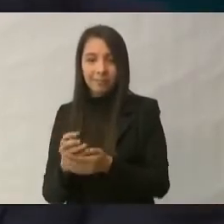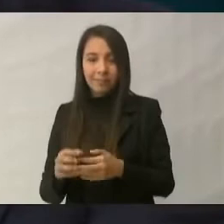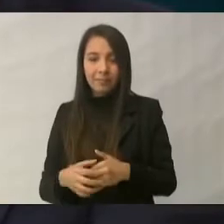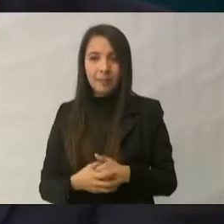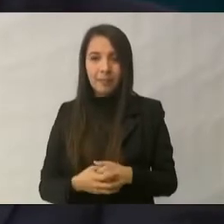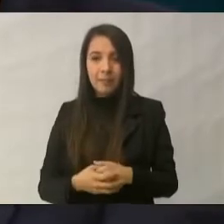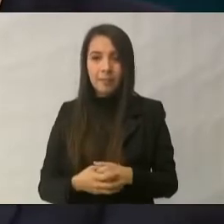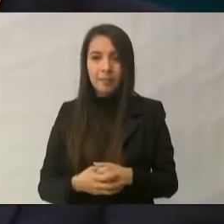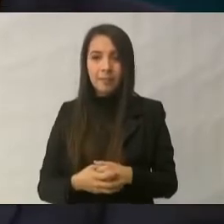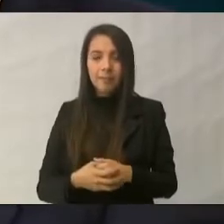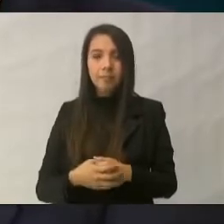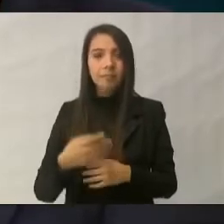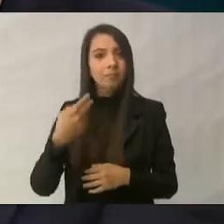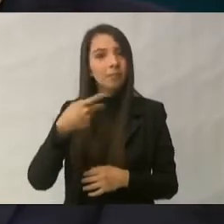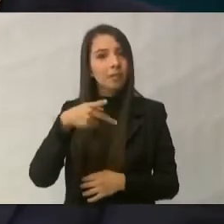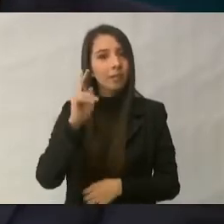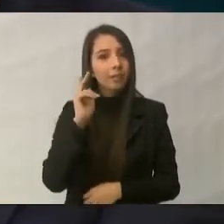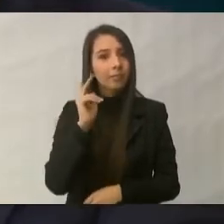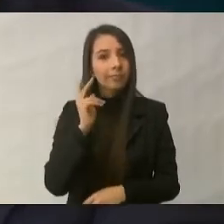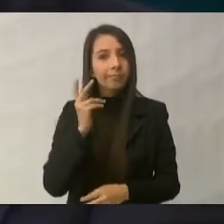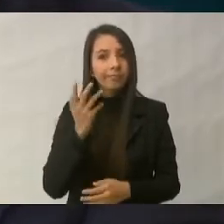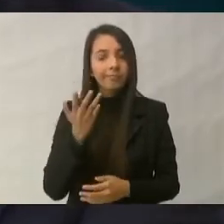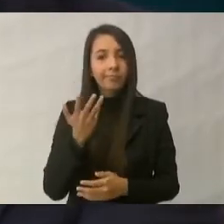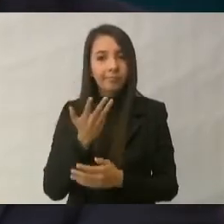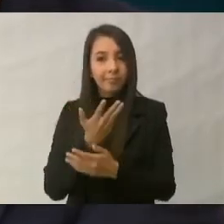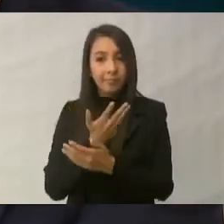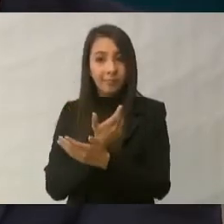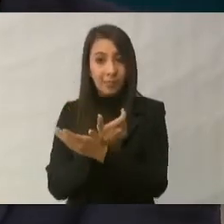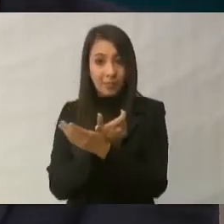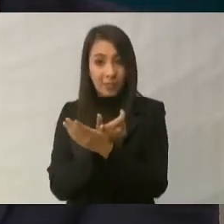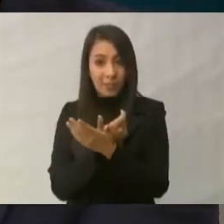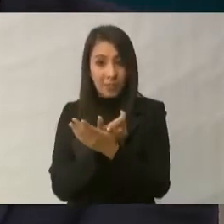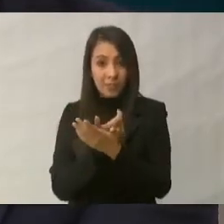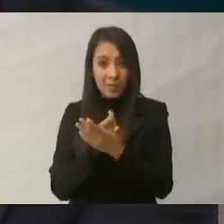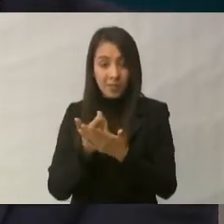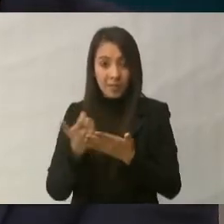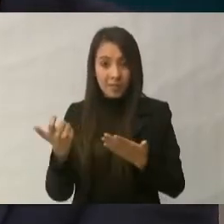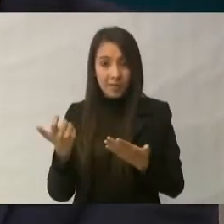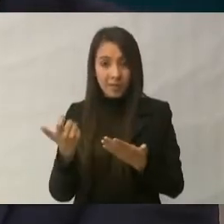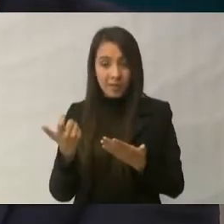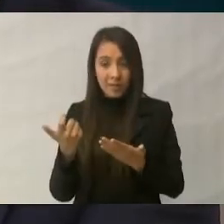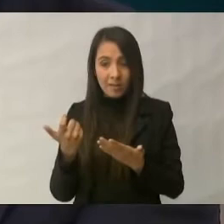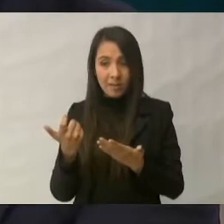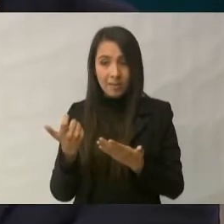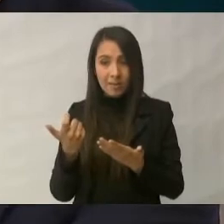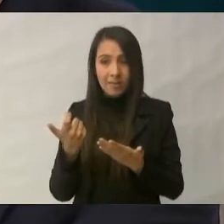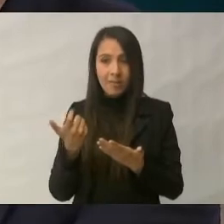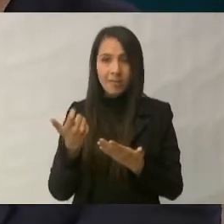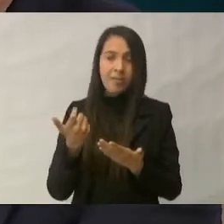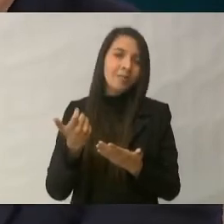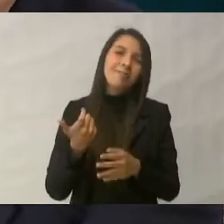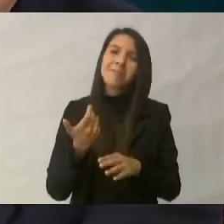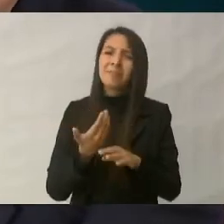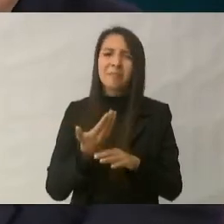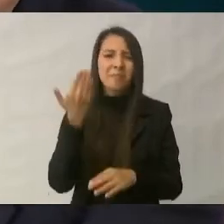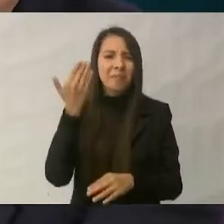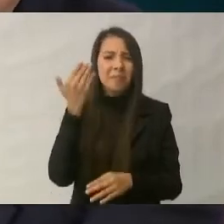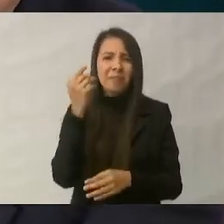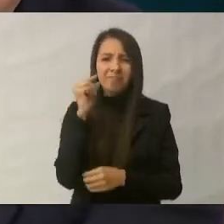pero el salario además era muy raquítico,